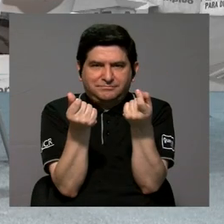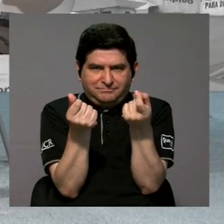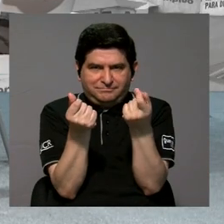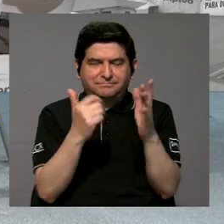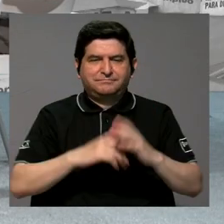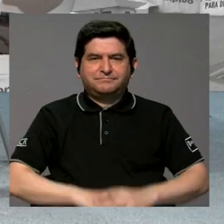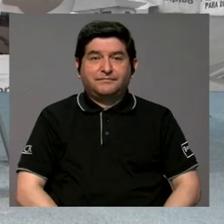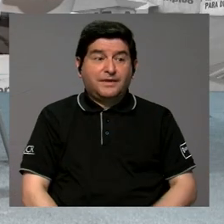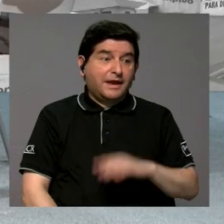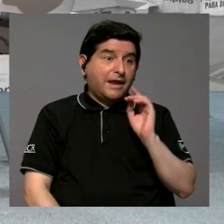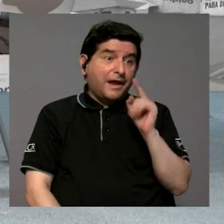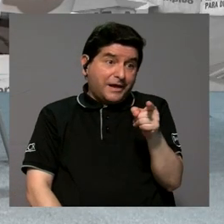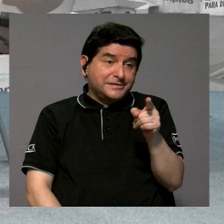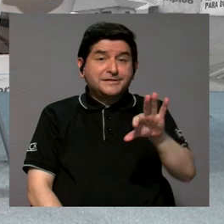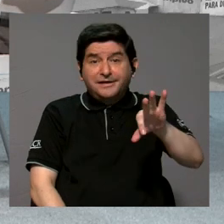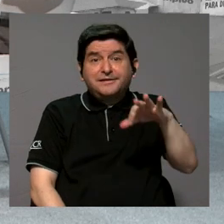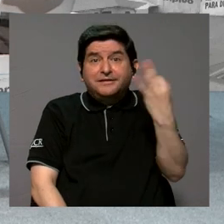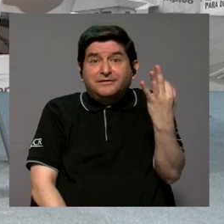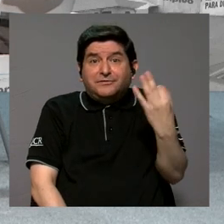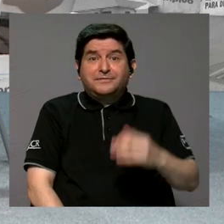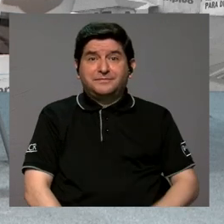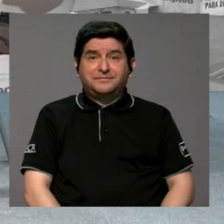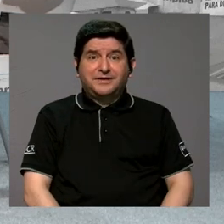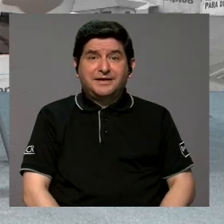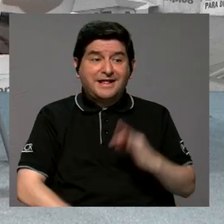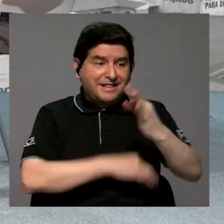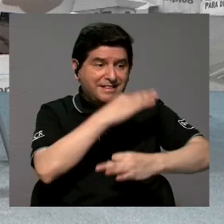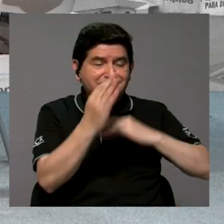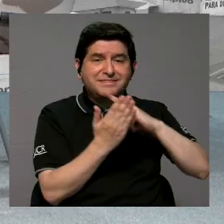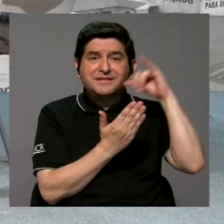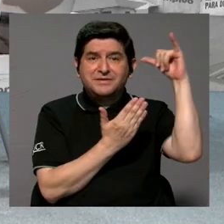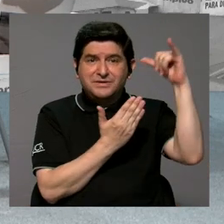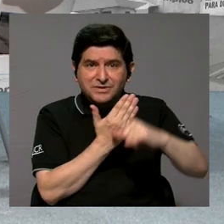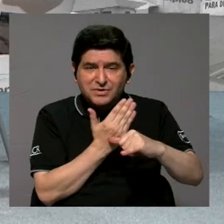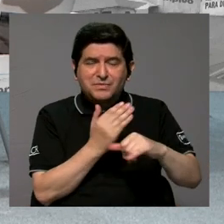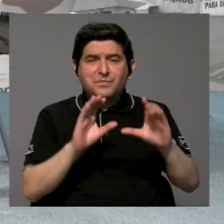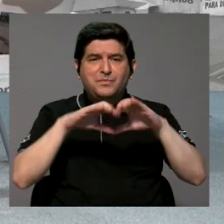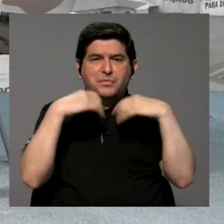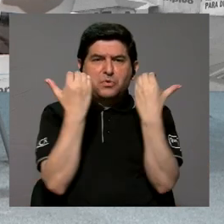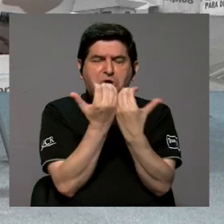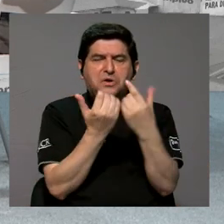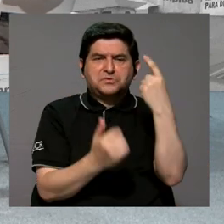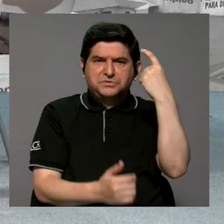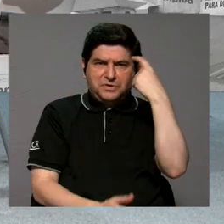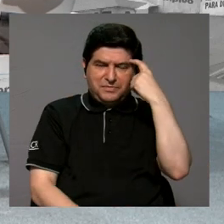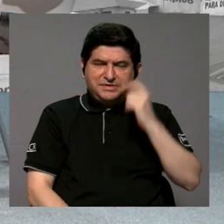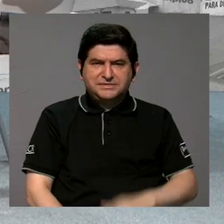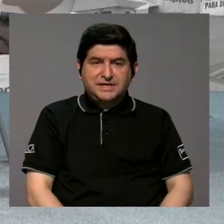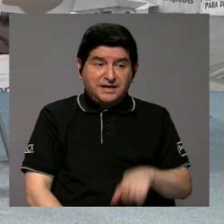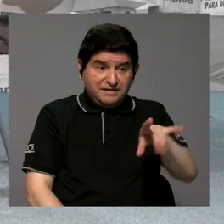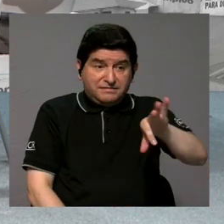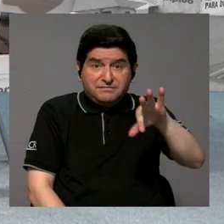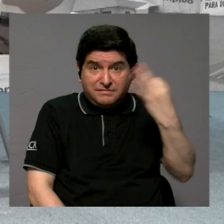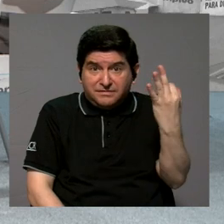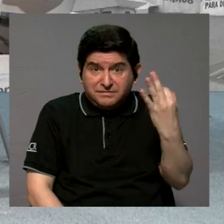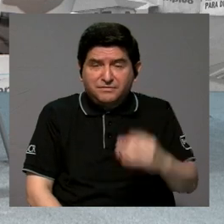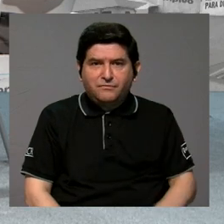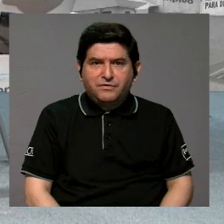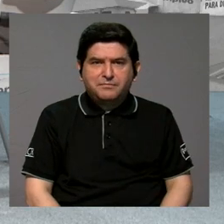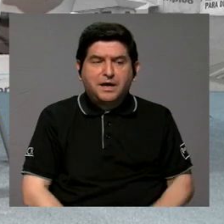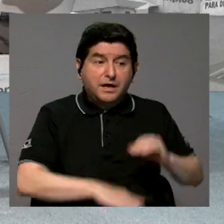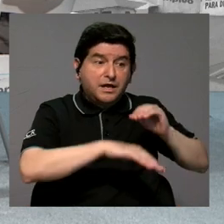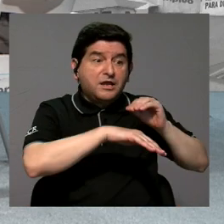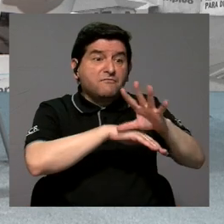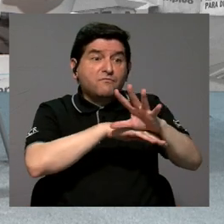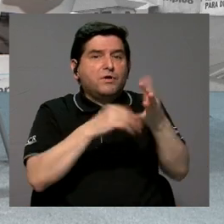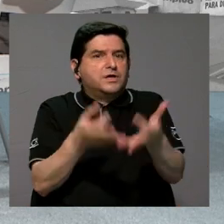rápida posible esa sería como una forma en que ese tipo de proyectos que el consejo ha considerado que tiene que ser así por